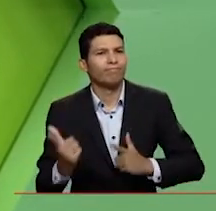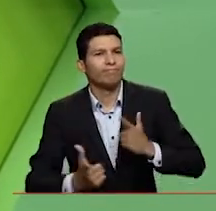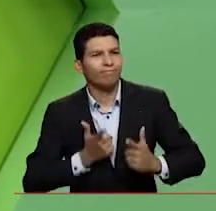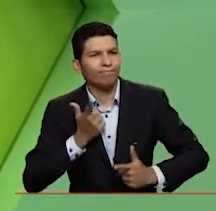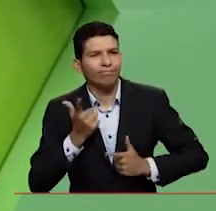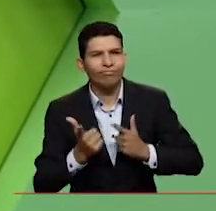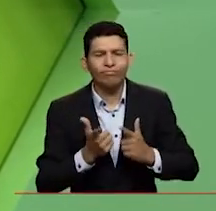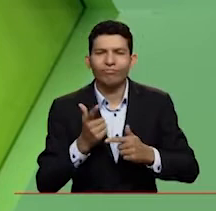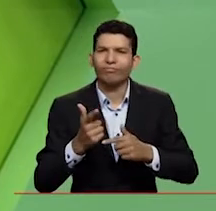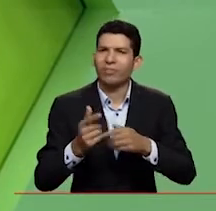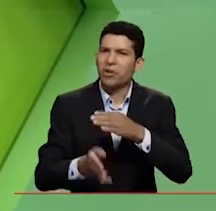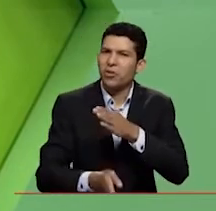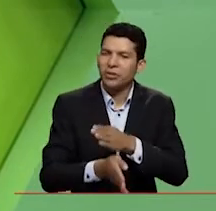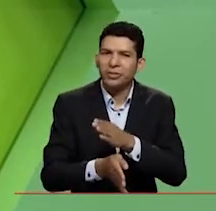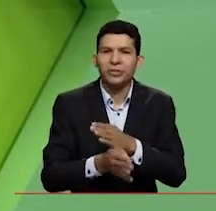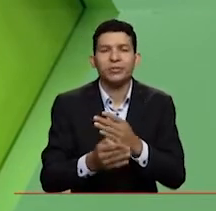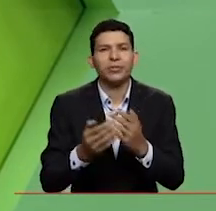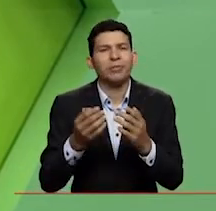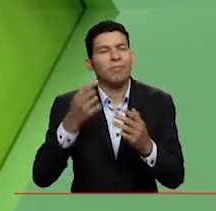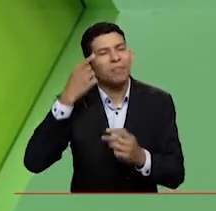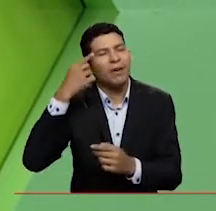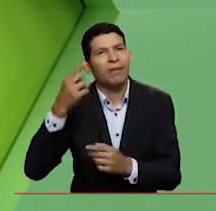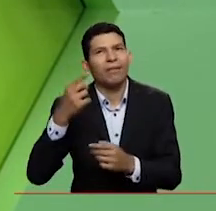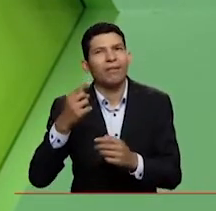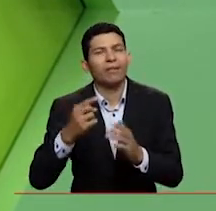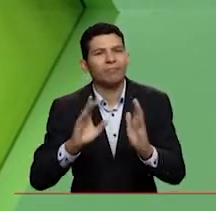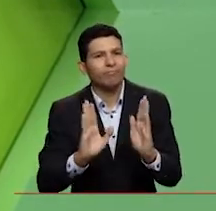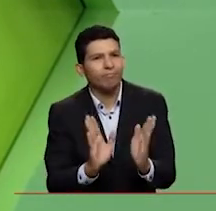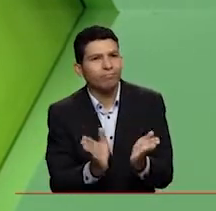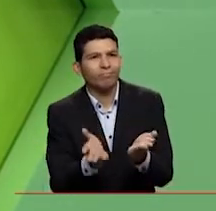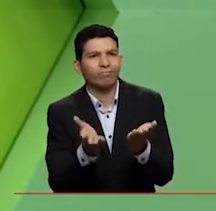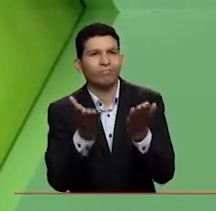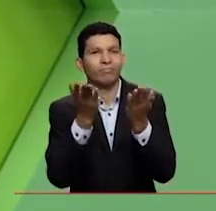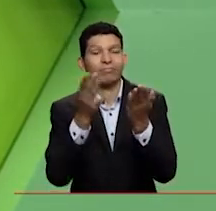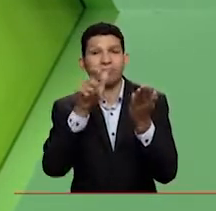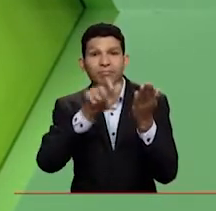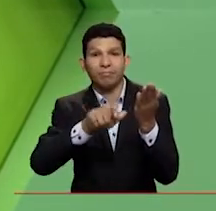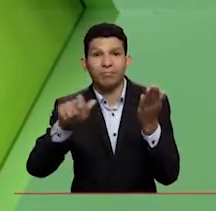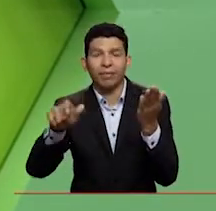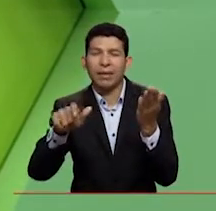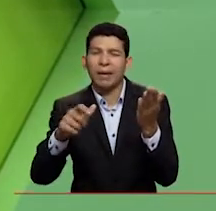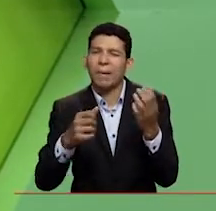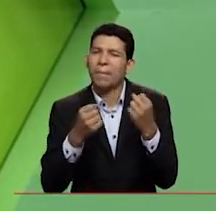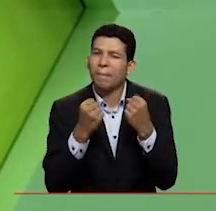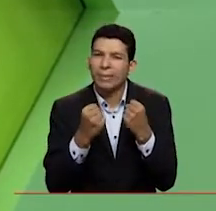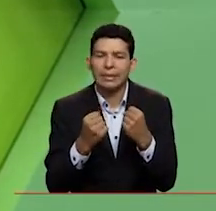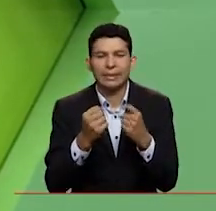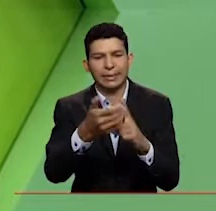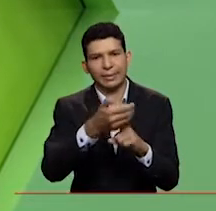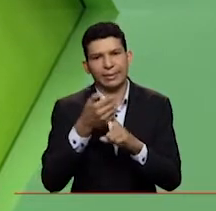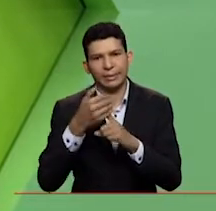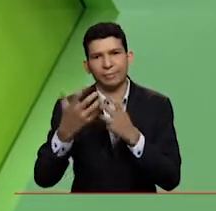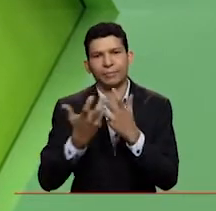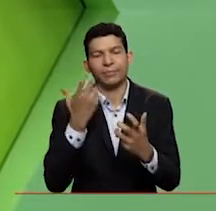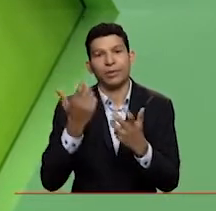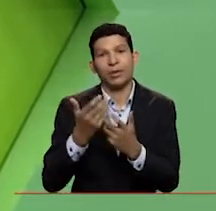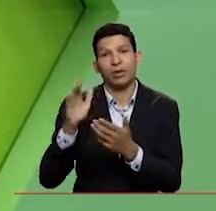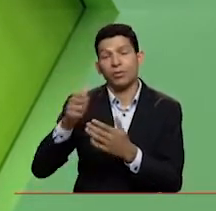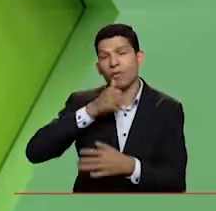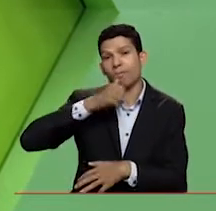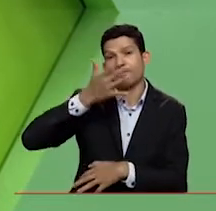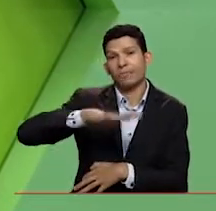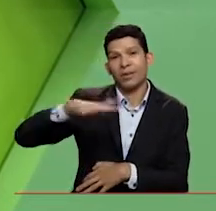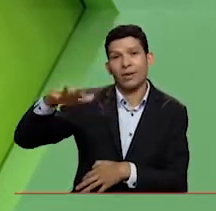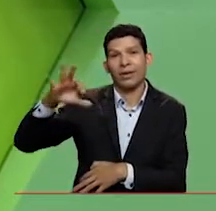constancia para sacar adelante a muchas personas, pero sobre todo para proteger un ecosistema como la Laguna de Sonso.